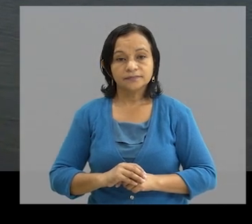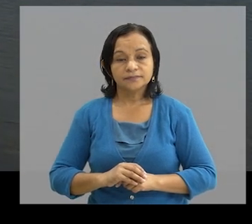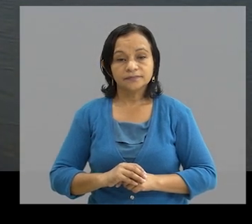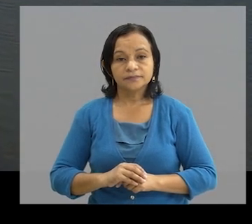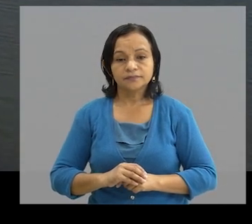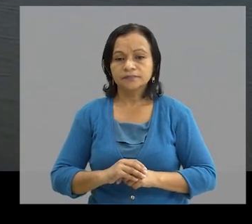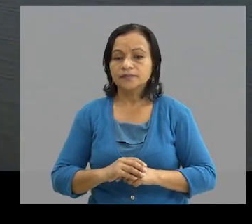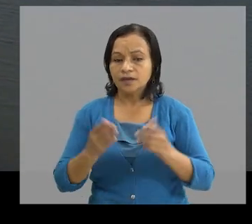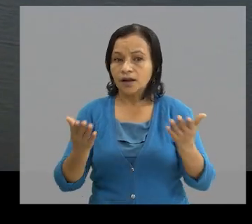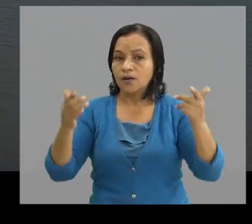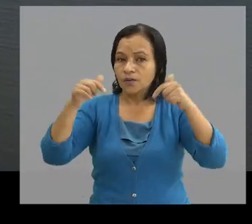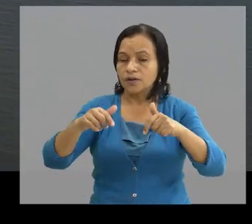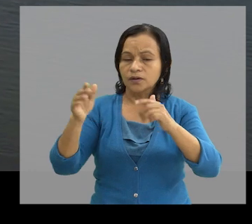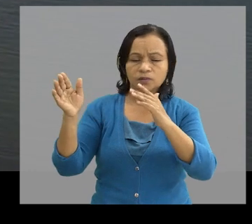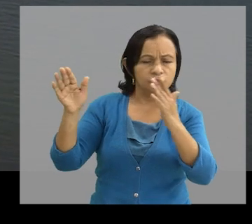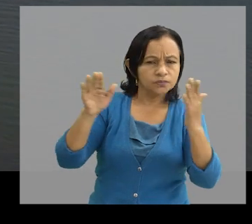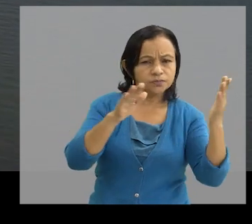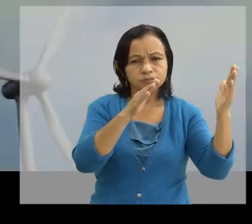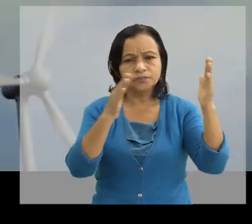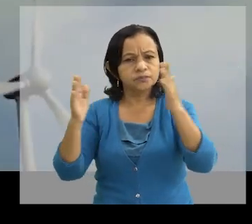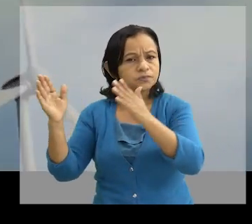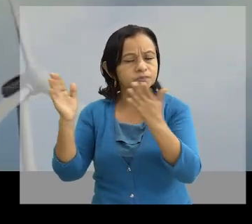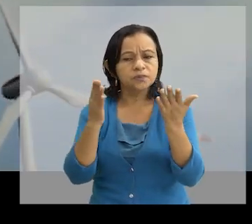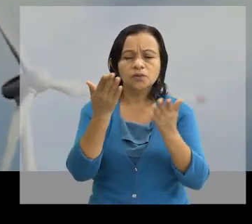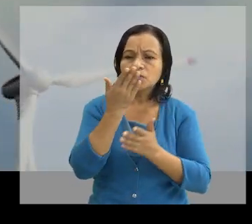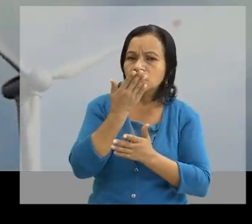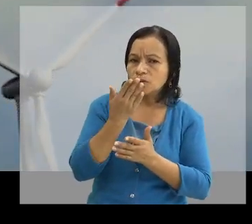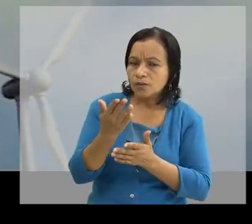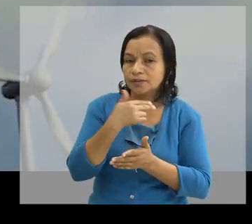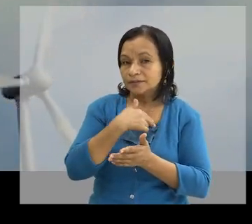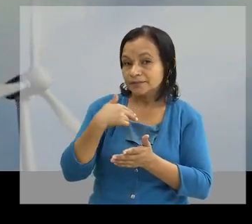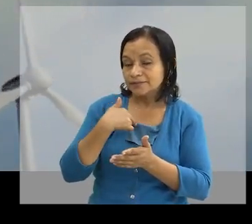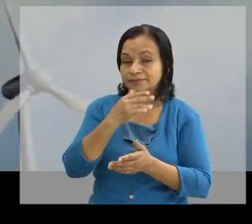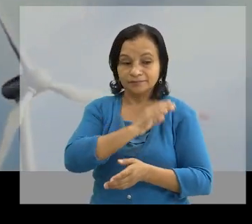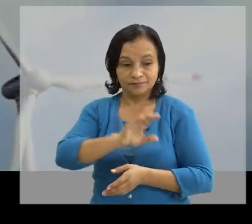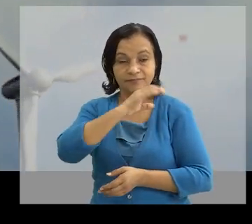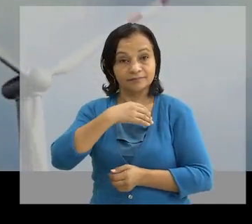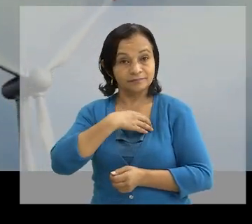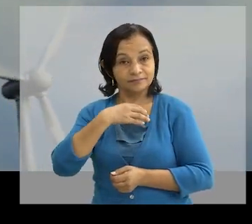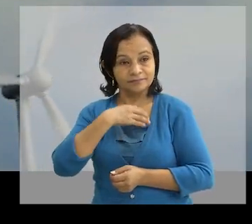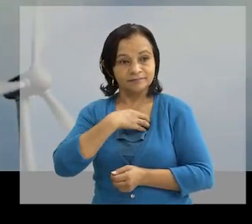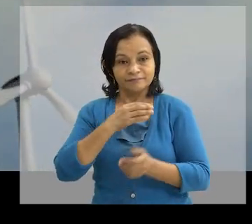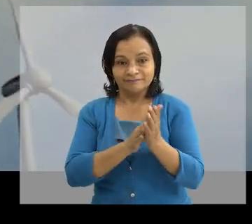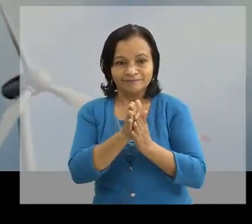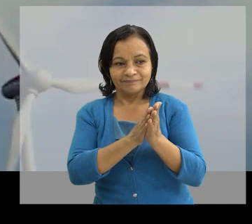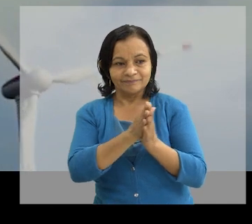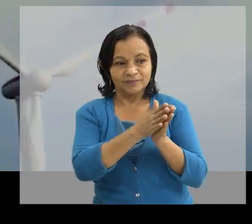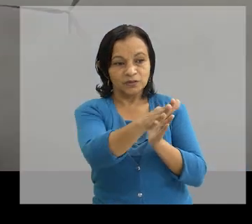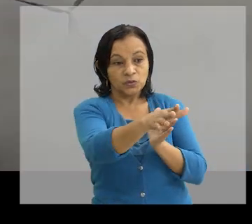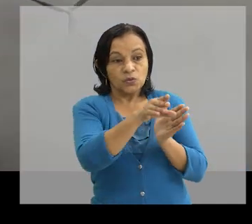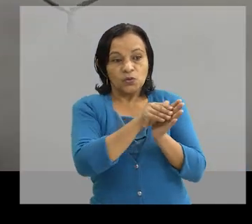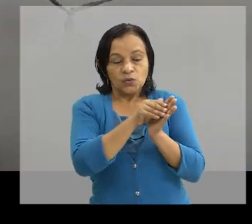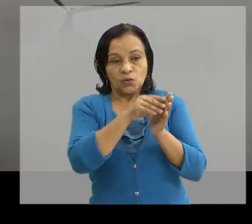En la actualidad, el viento tiene su aspecto bondadoso Pues dadas sus características, es aprovechado para la